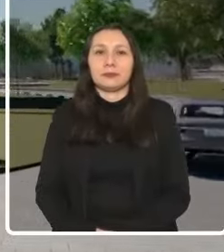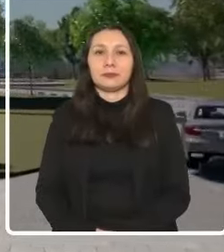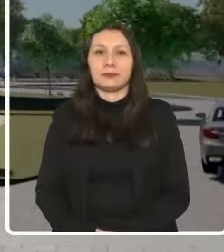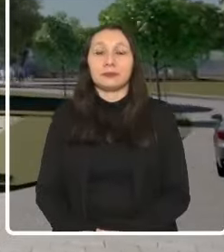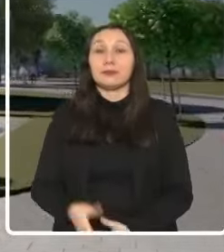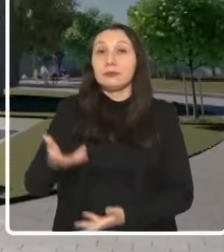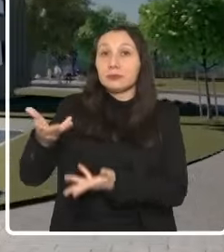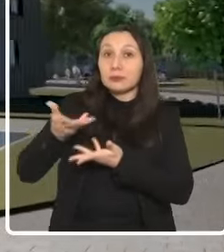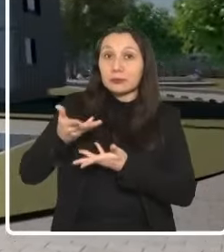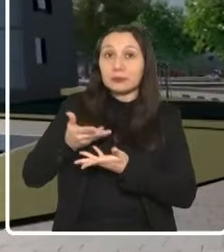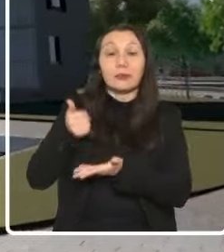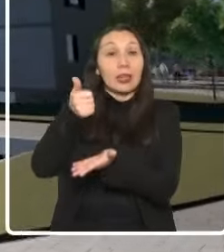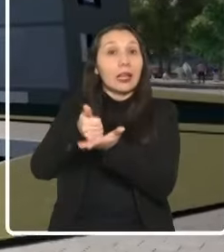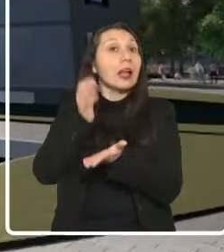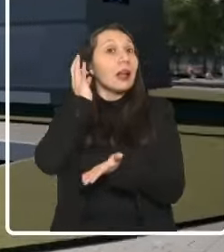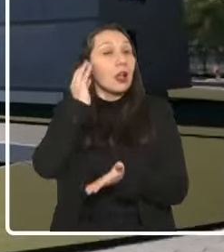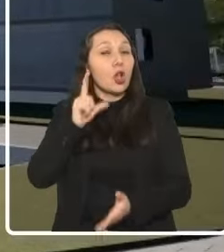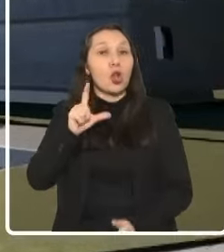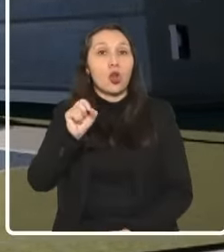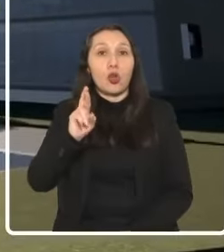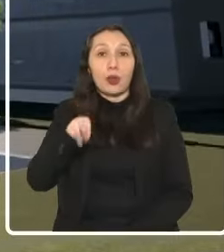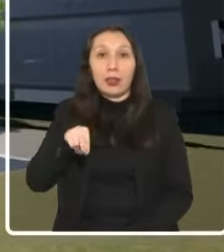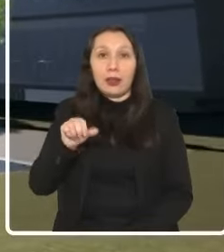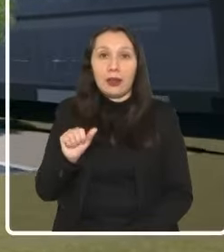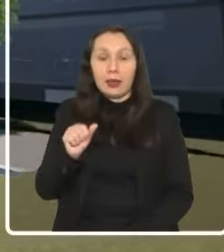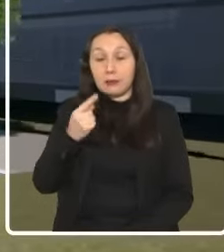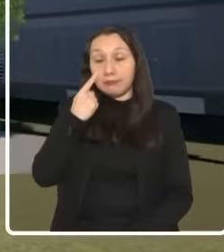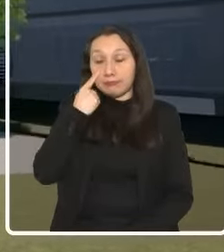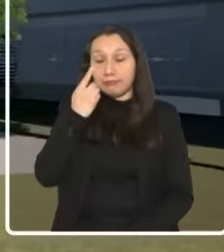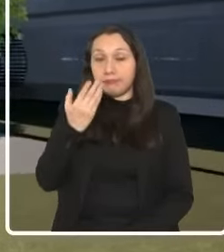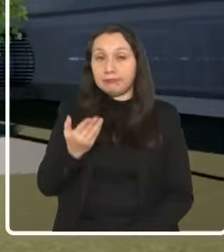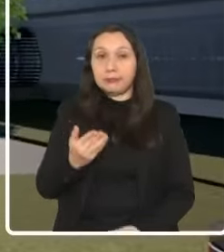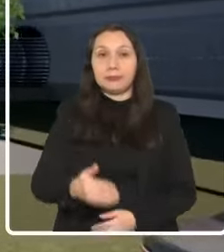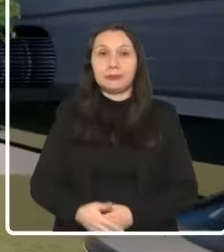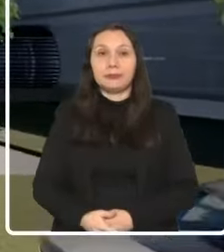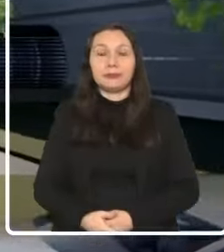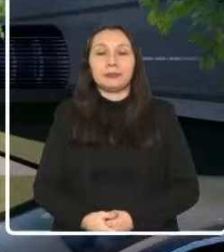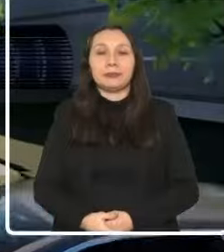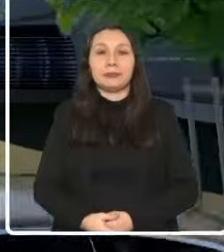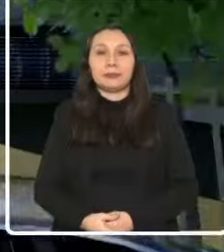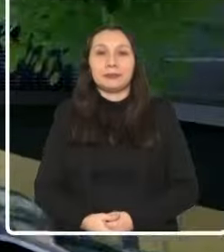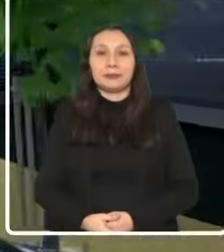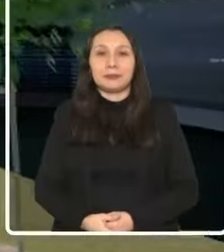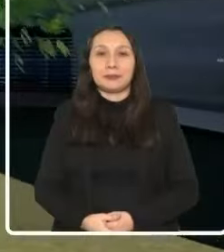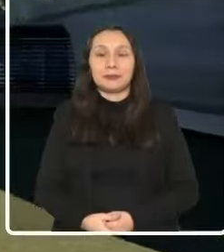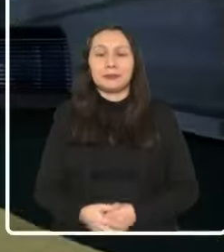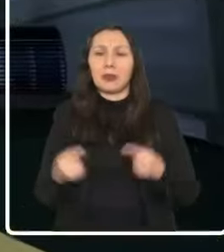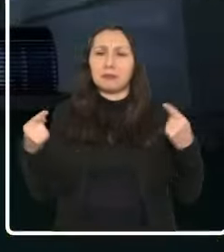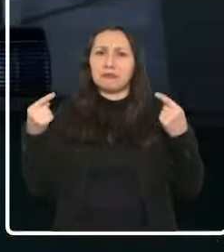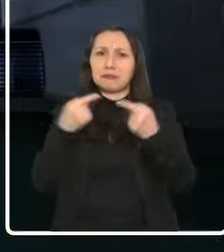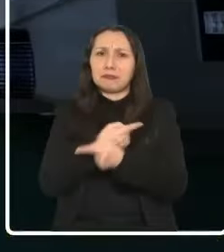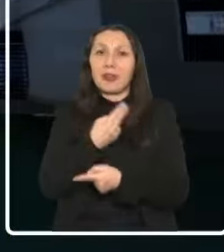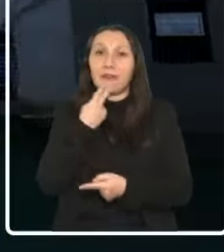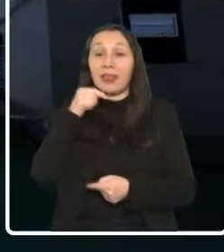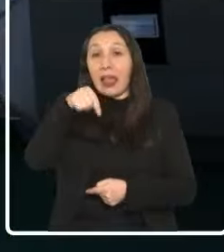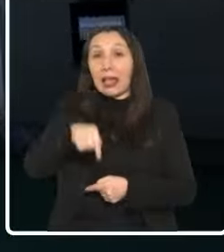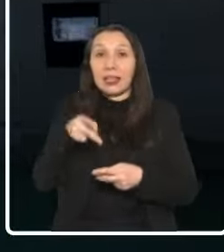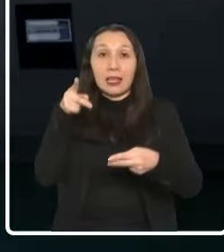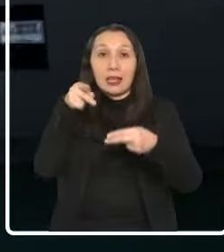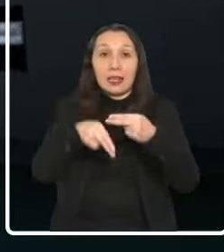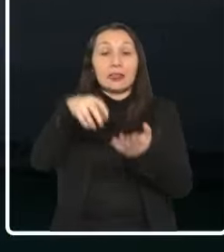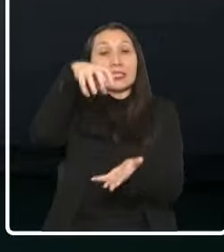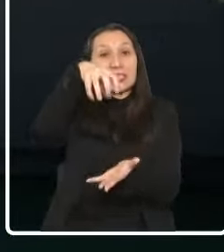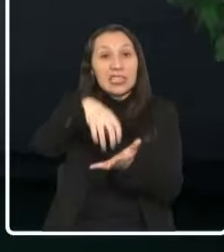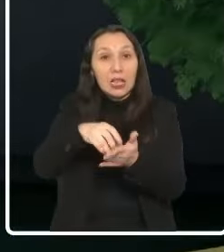Me contaba Lorena que, mira, mira las contradicciones de la vida. Estamos acá inaugurando el